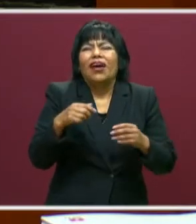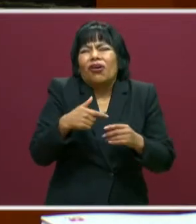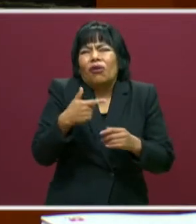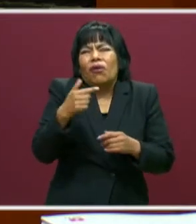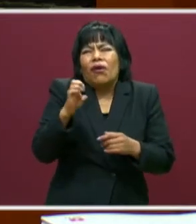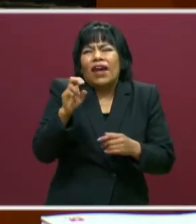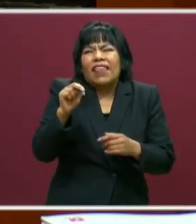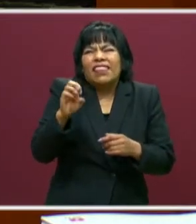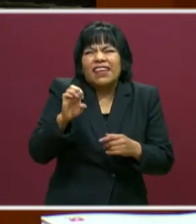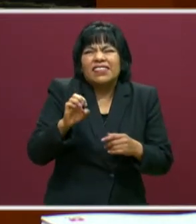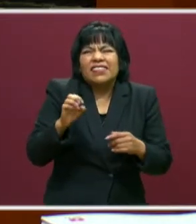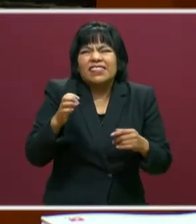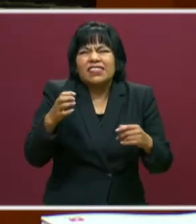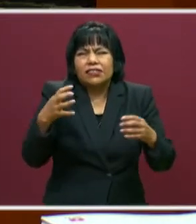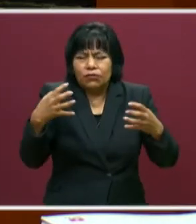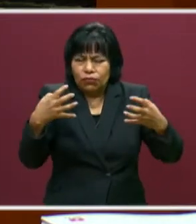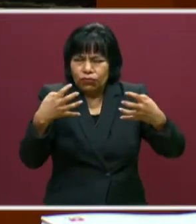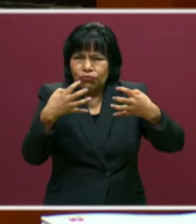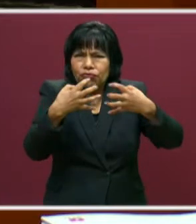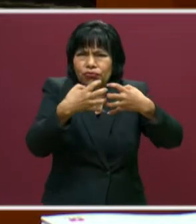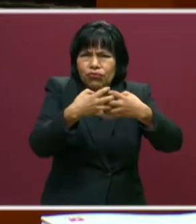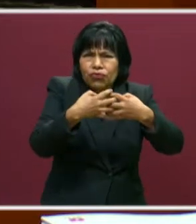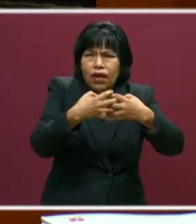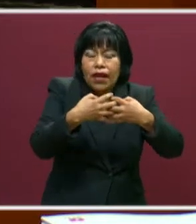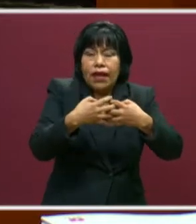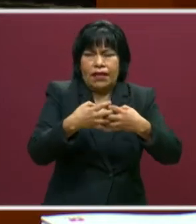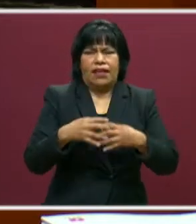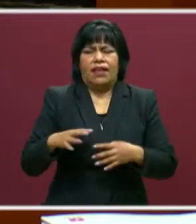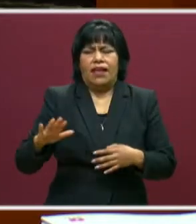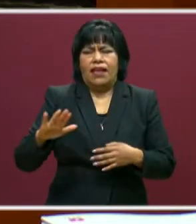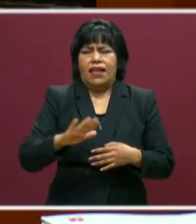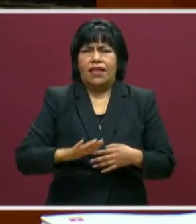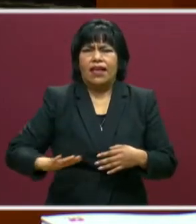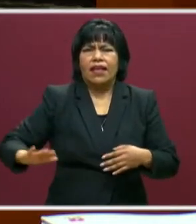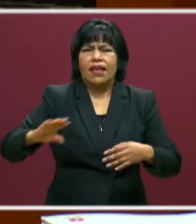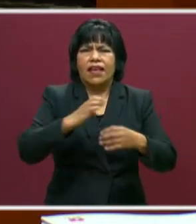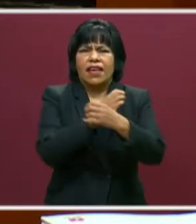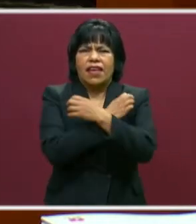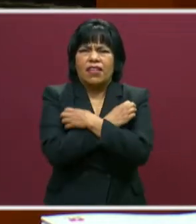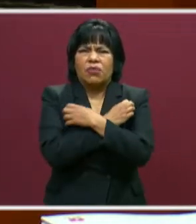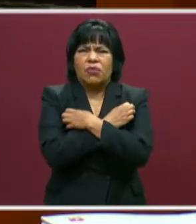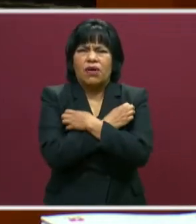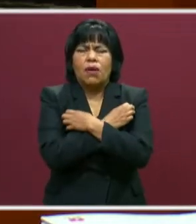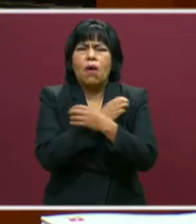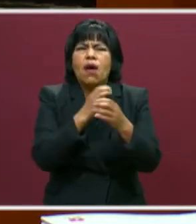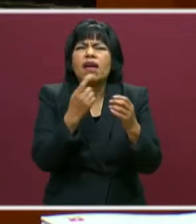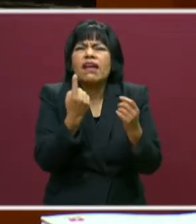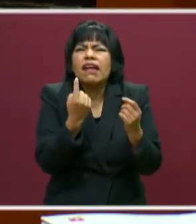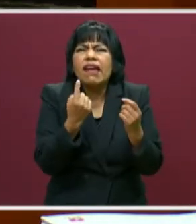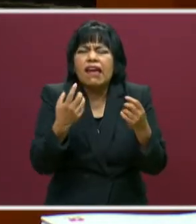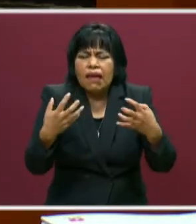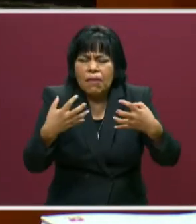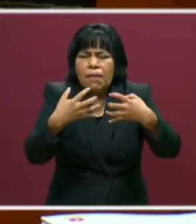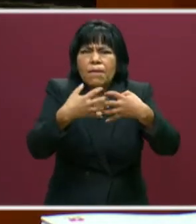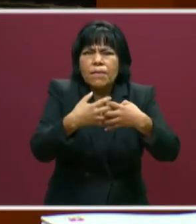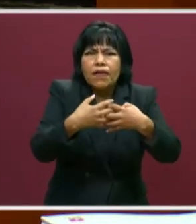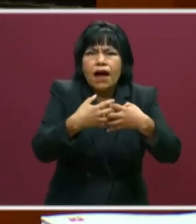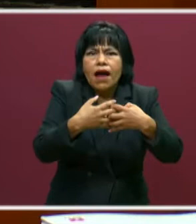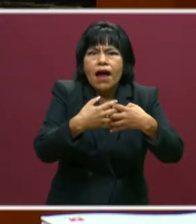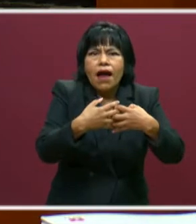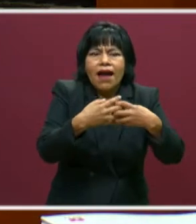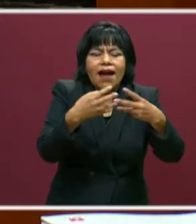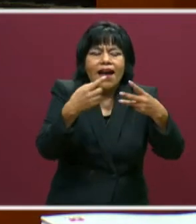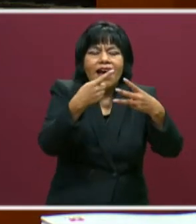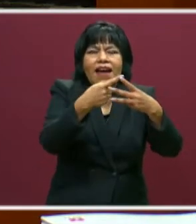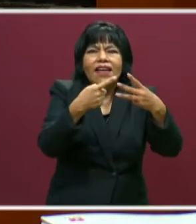es lo que se combina? Lo que se combina son modos de trabajo. Y se combinan tres